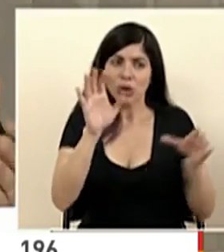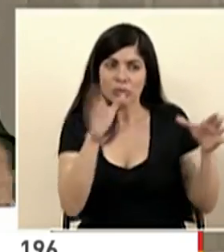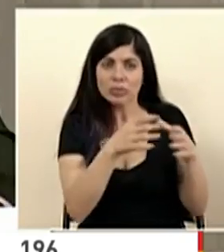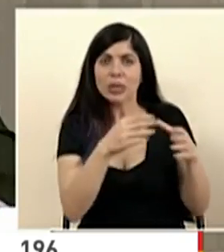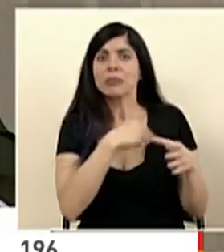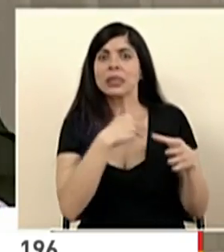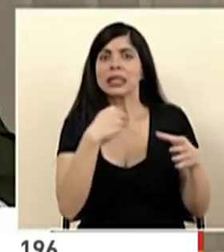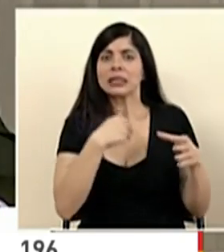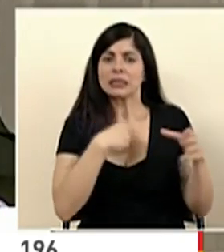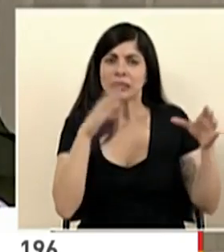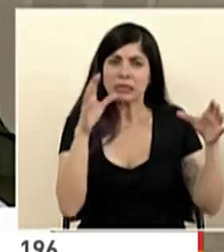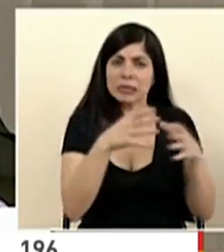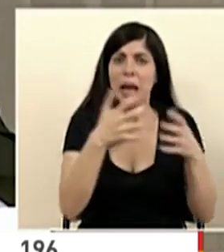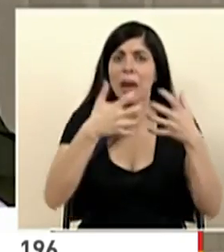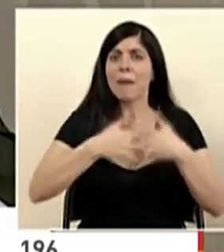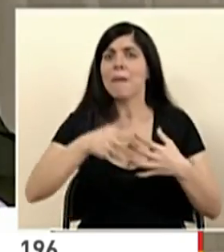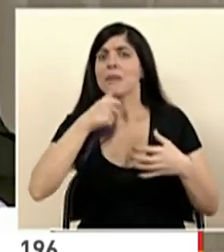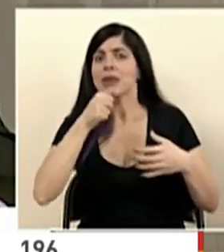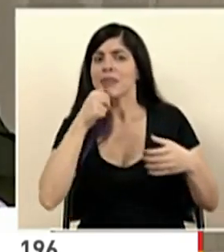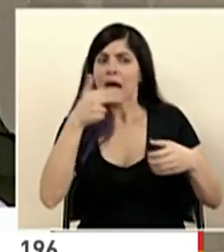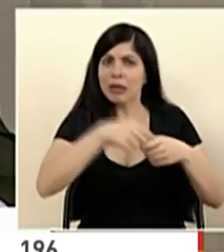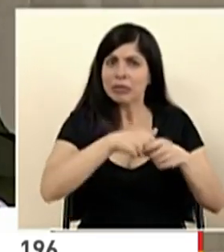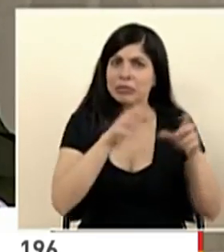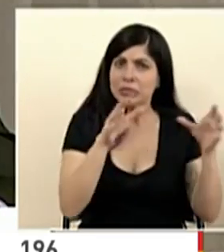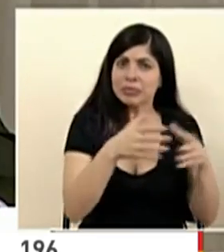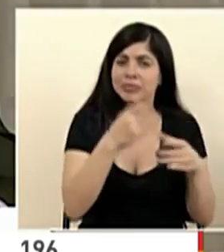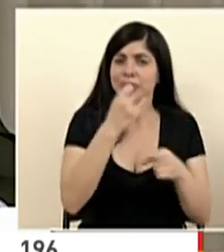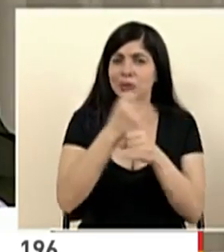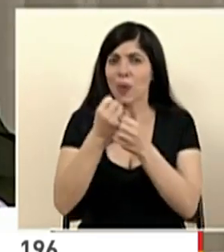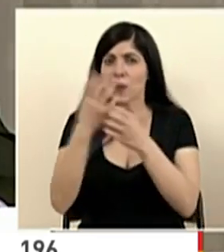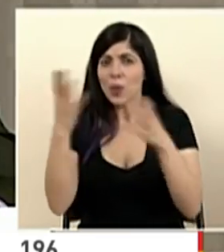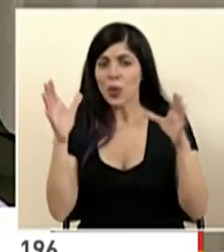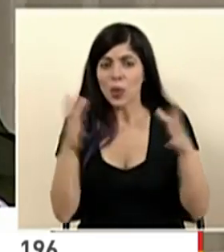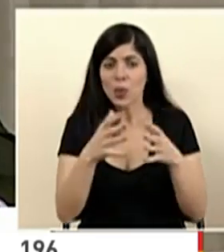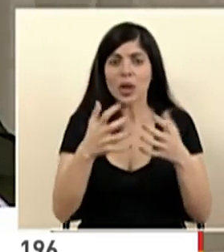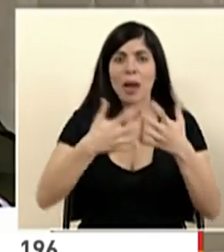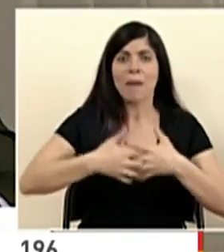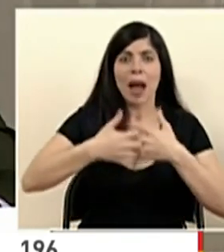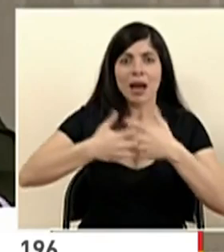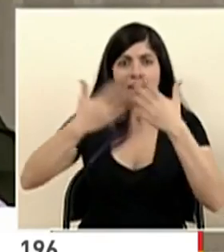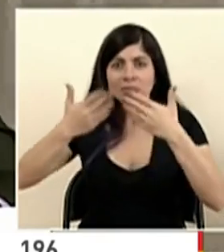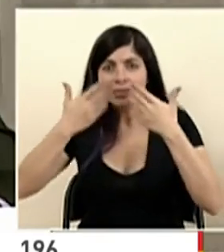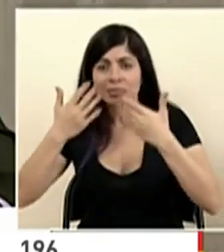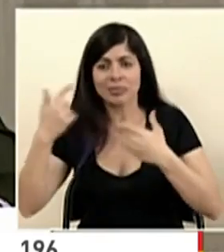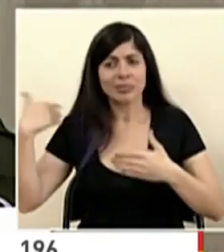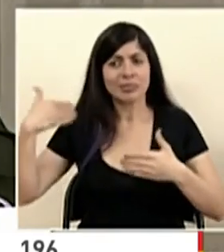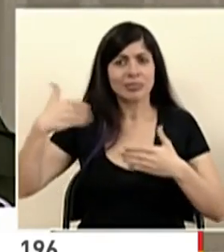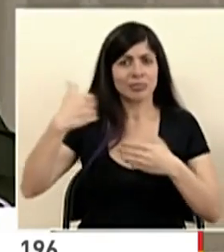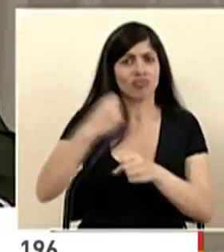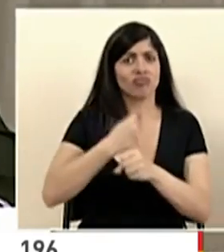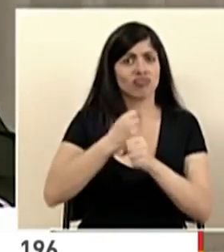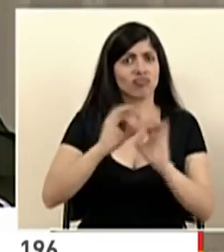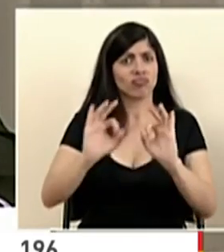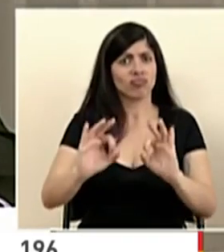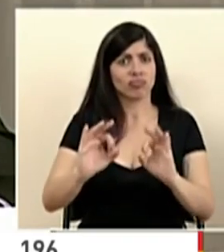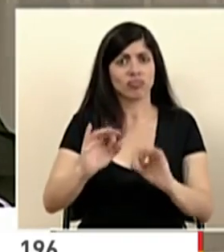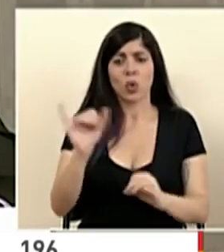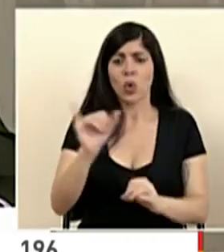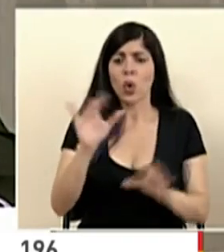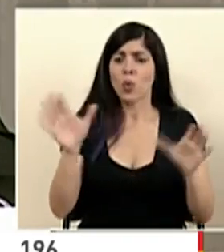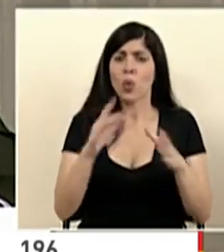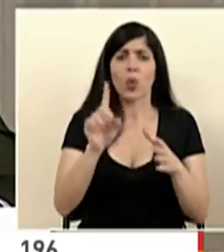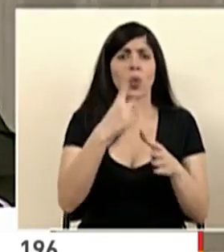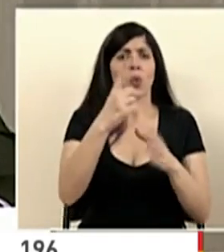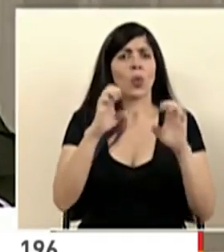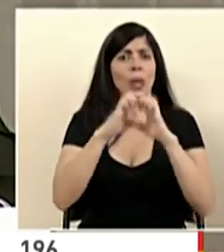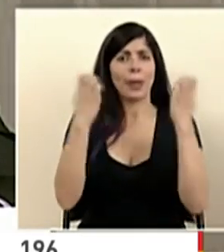como lo demuestra la empresa privada y las instituciones públicas en materia de respiradores, como lo que hemos venido haciendo bien. Un solo equipo.